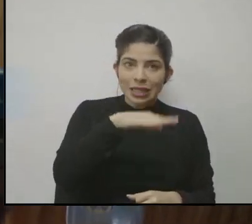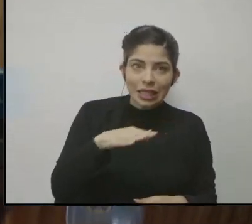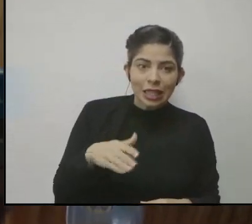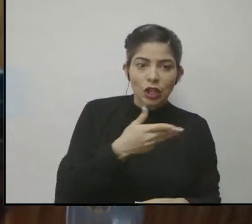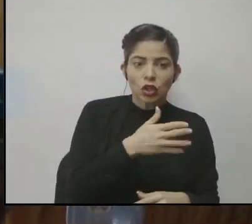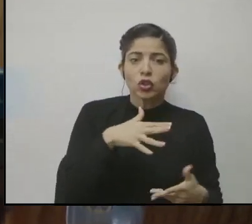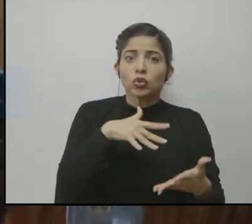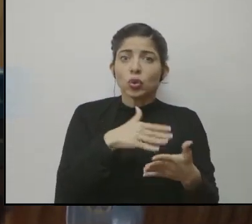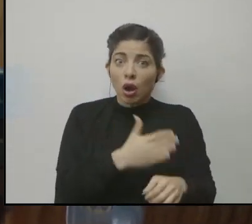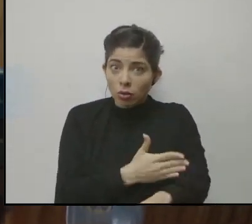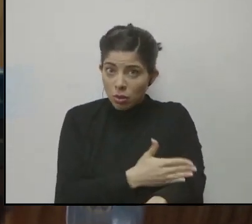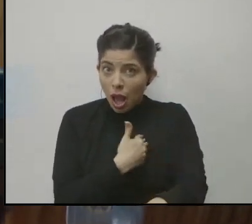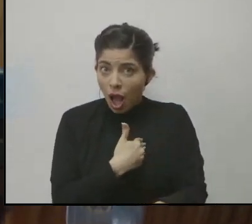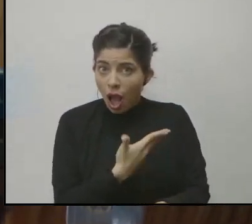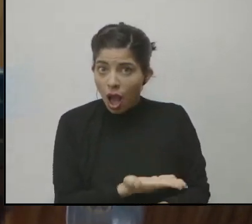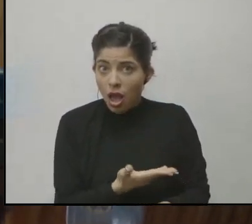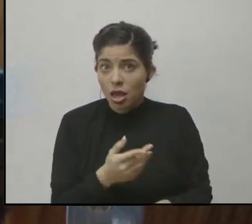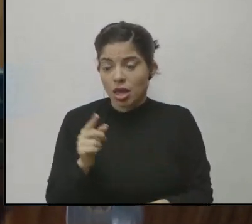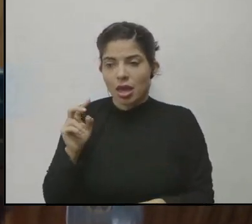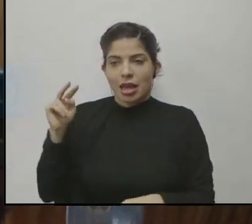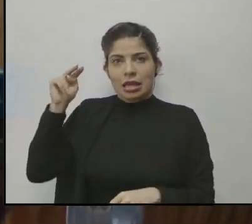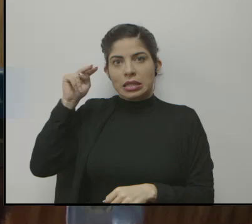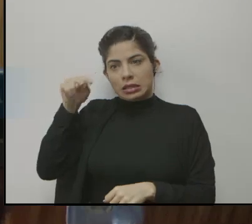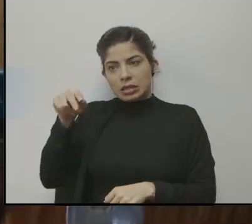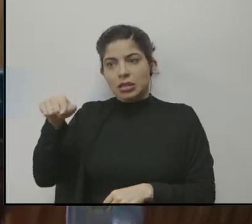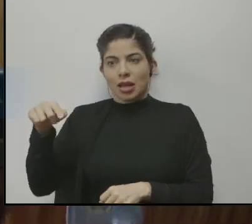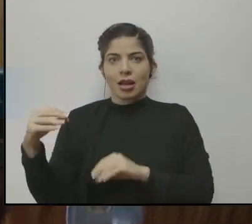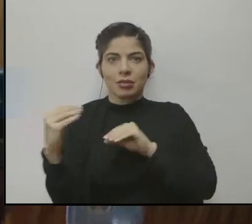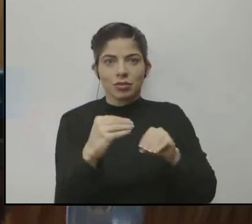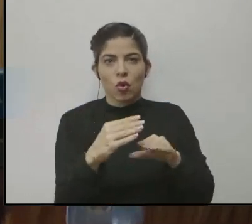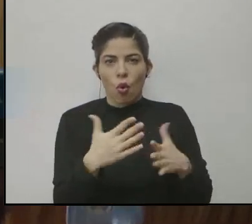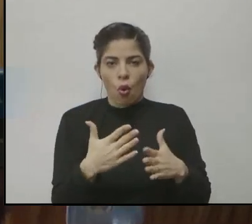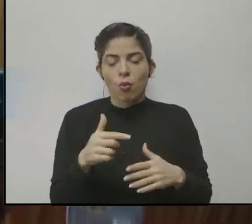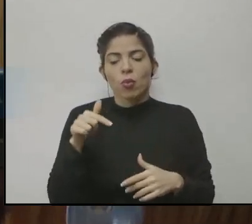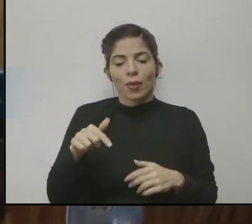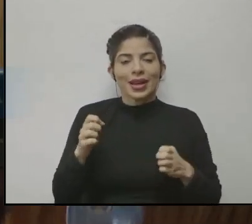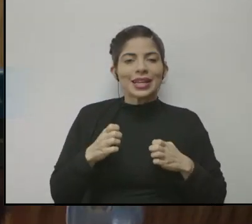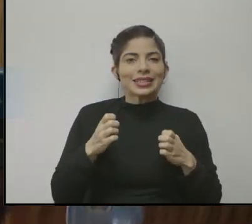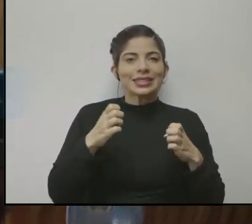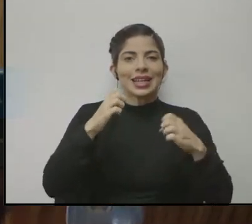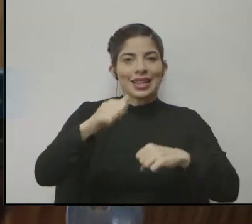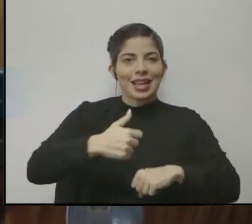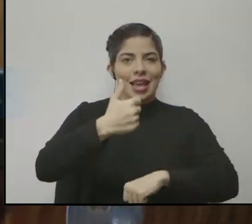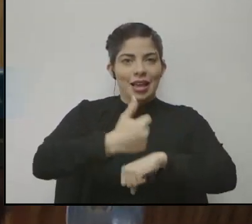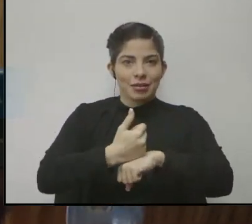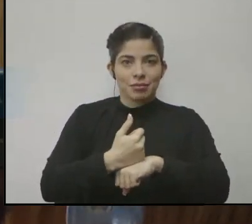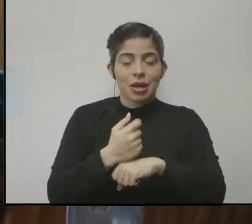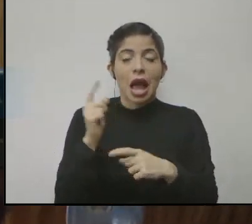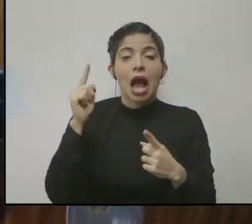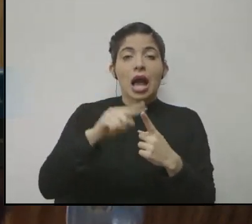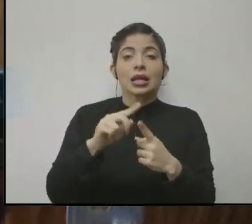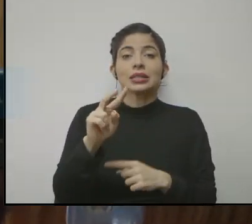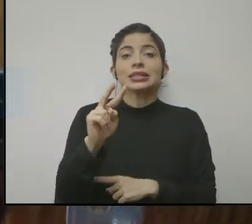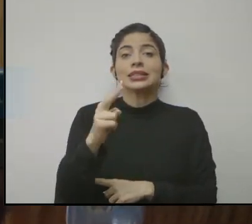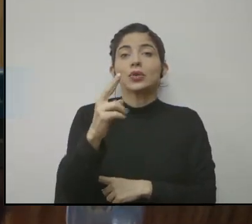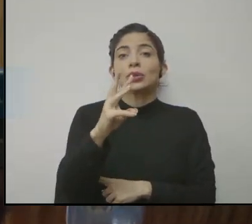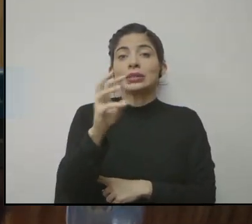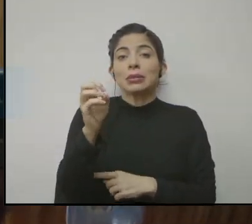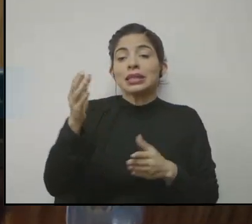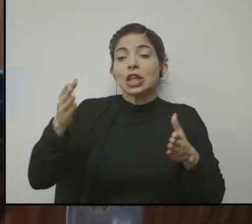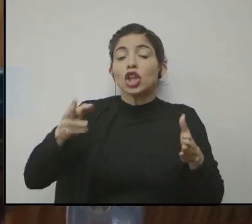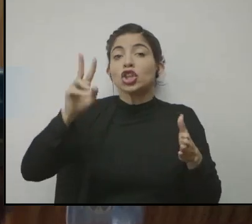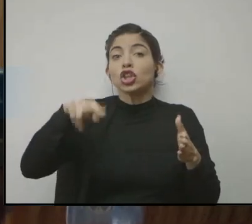y las niñas. Esto por cuanto nos lleva a desarrollar una estrategia, que es una estrategia que va hasta el segundo semestre del 22,